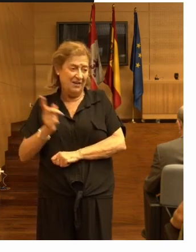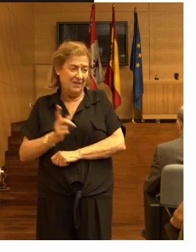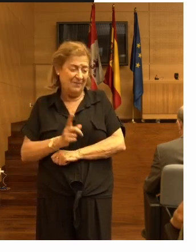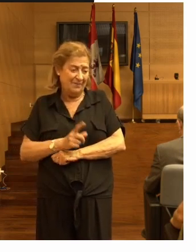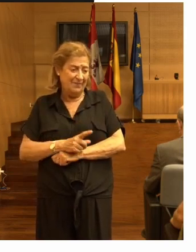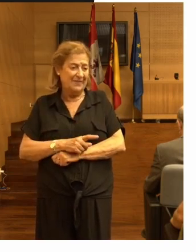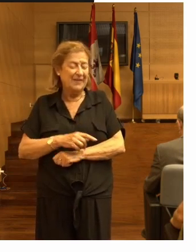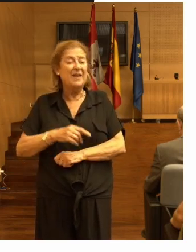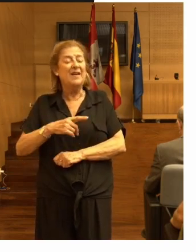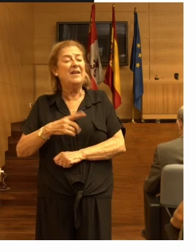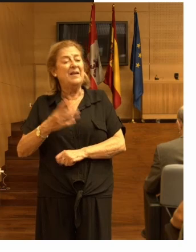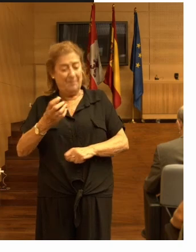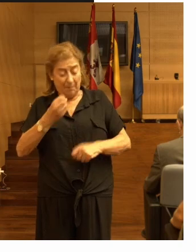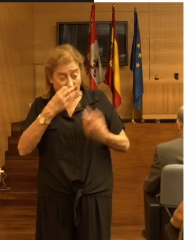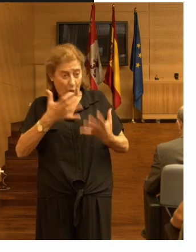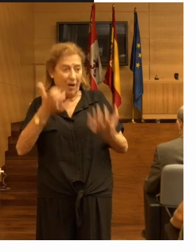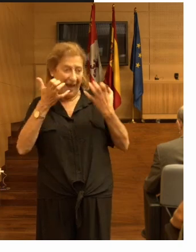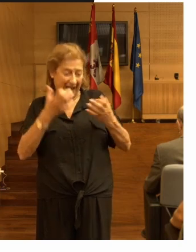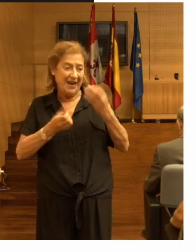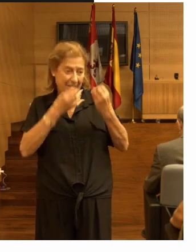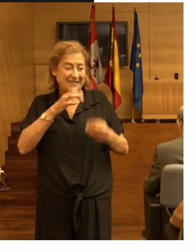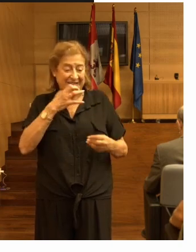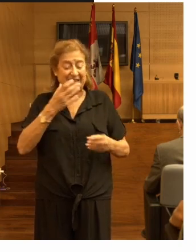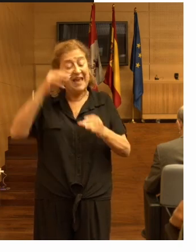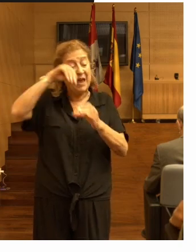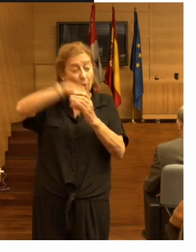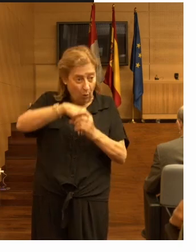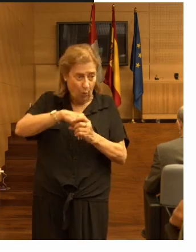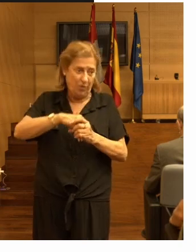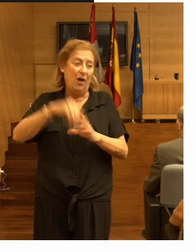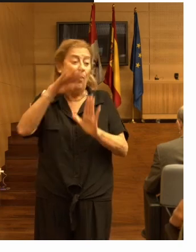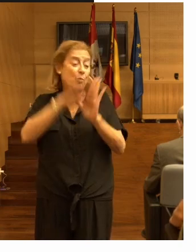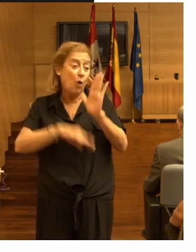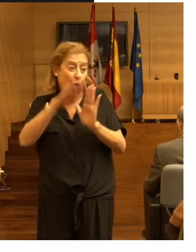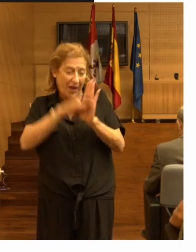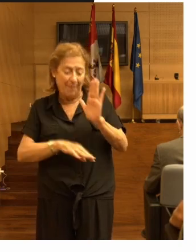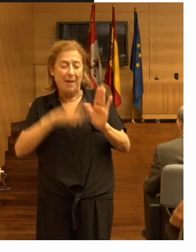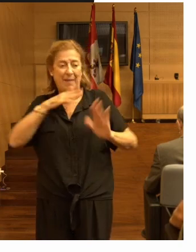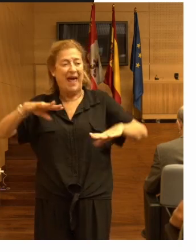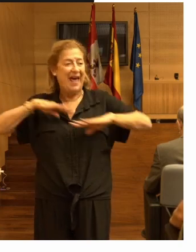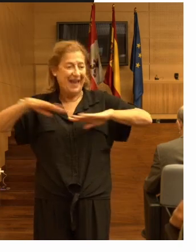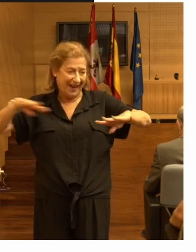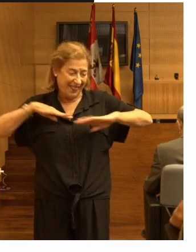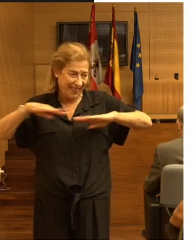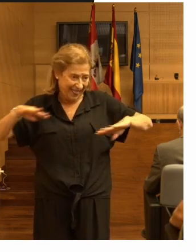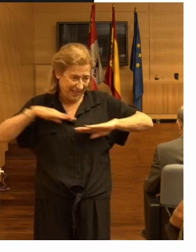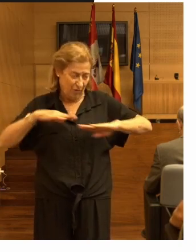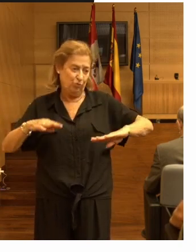sacarían mucho partido si se les incluyeron un programa de ejercicios